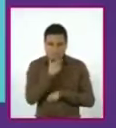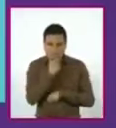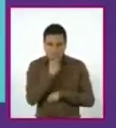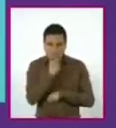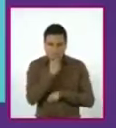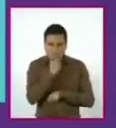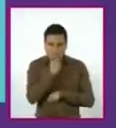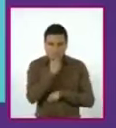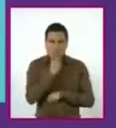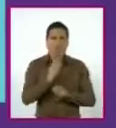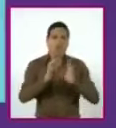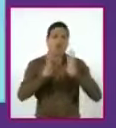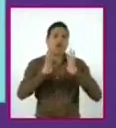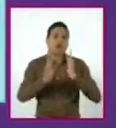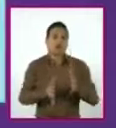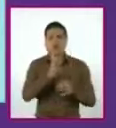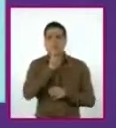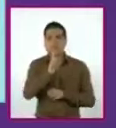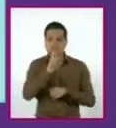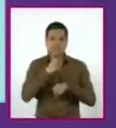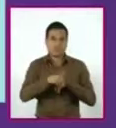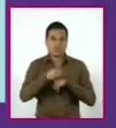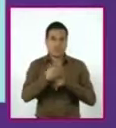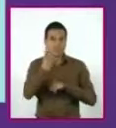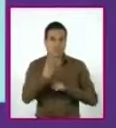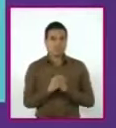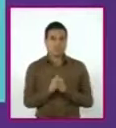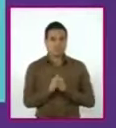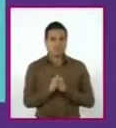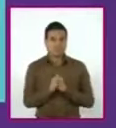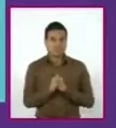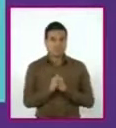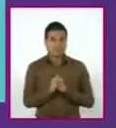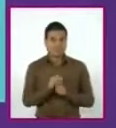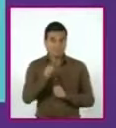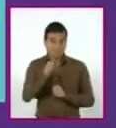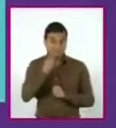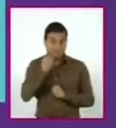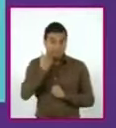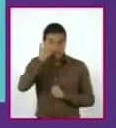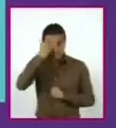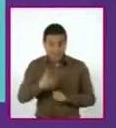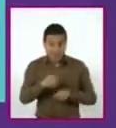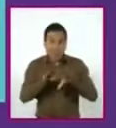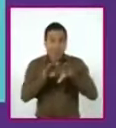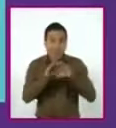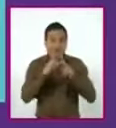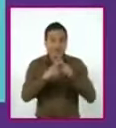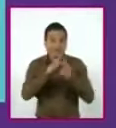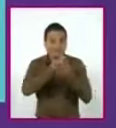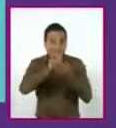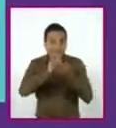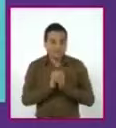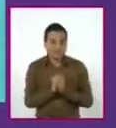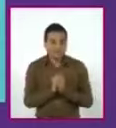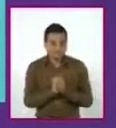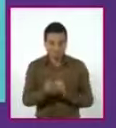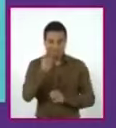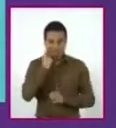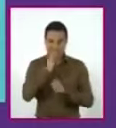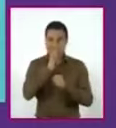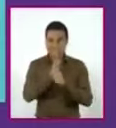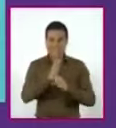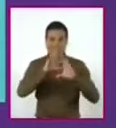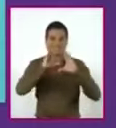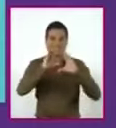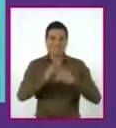conclusión que el resultado era 4. Si quieres saber cómo lo hicieron, acompáñanos y descubre el valor